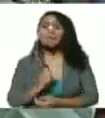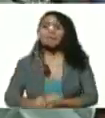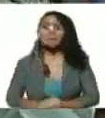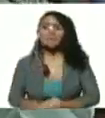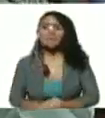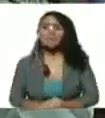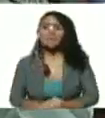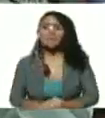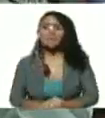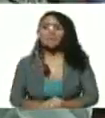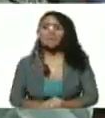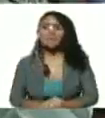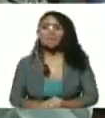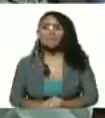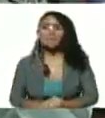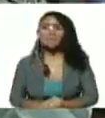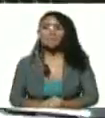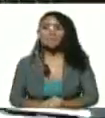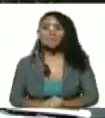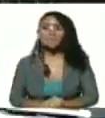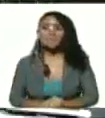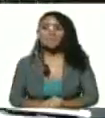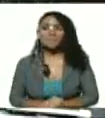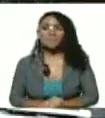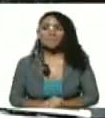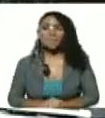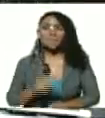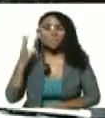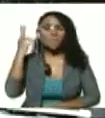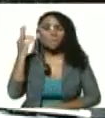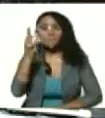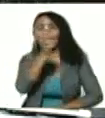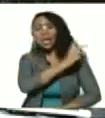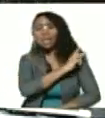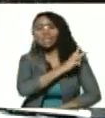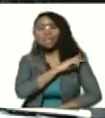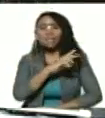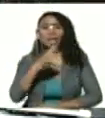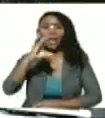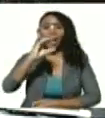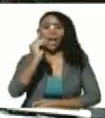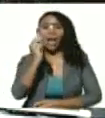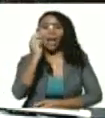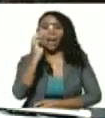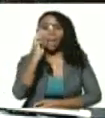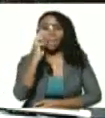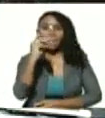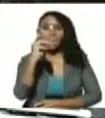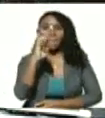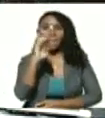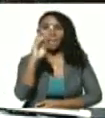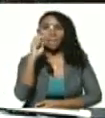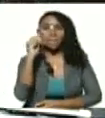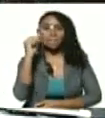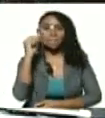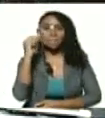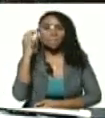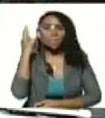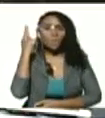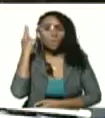López. A la almirante en jefa, Carmen Teresa Meléndez Rivas,